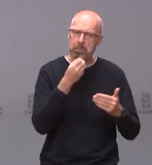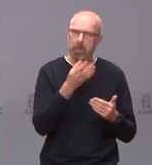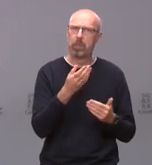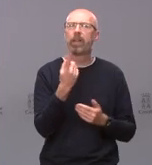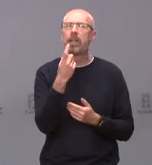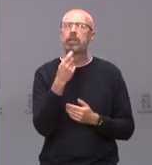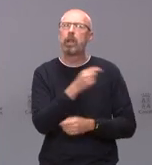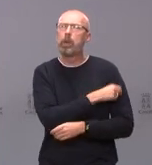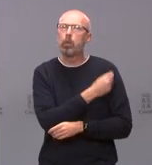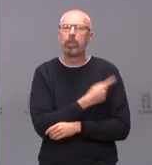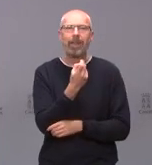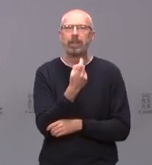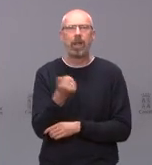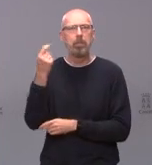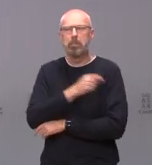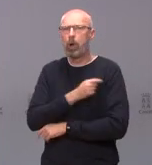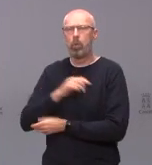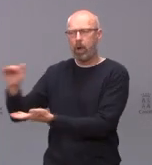más vacunas nada más